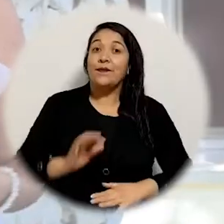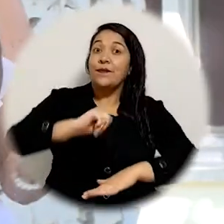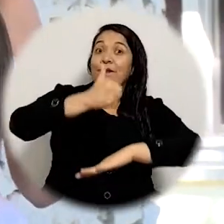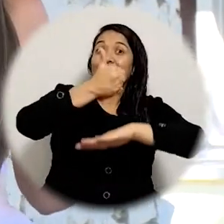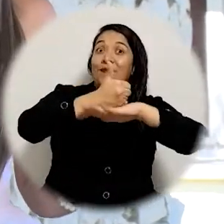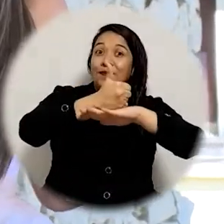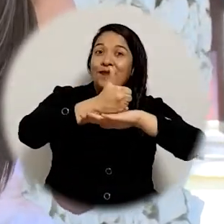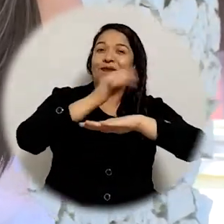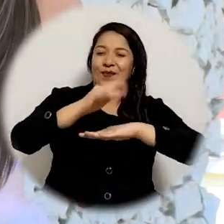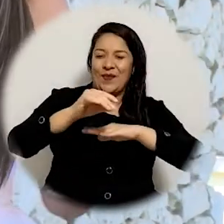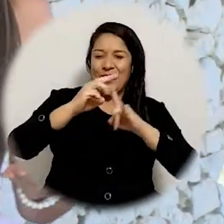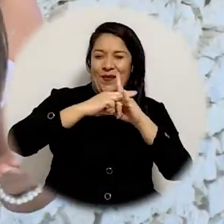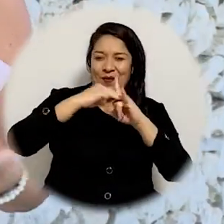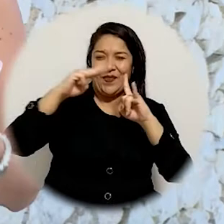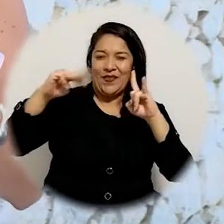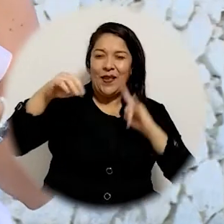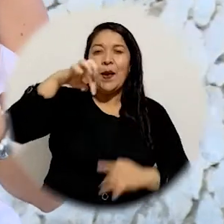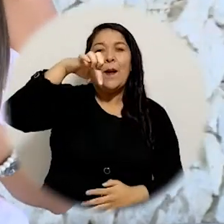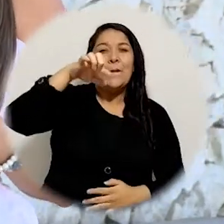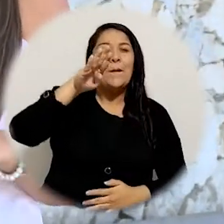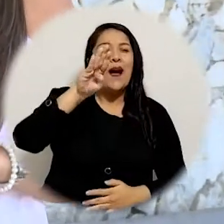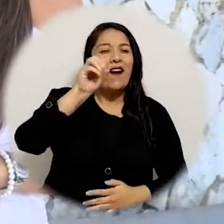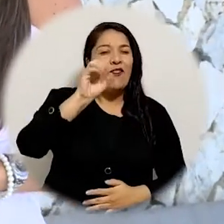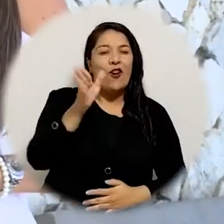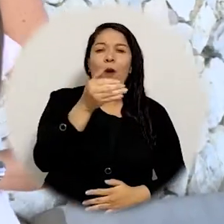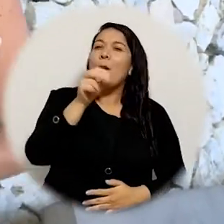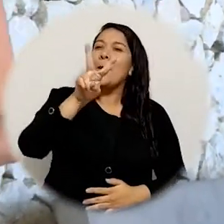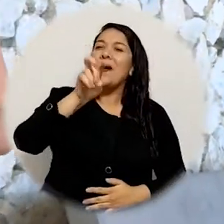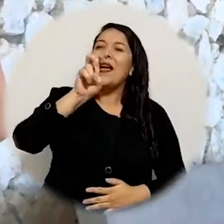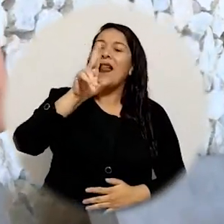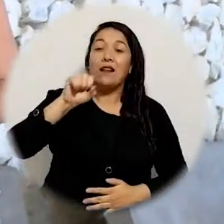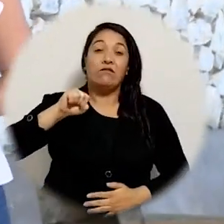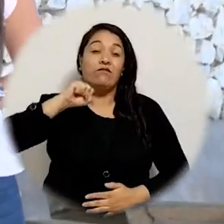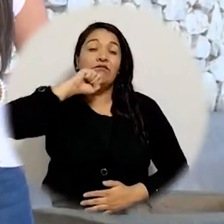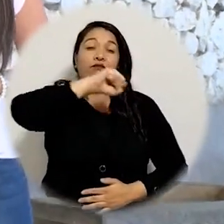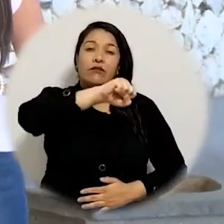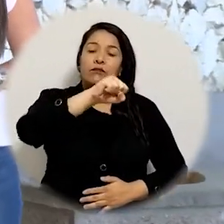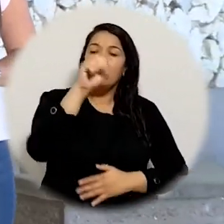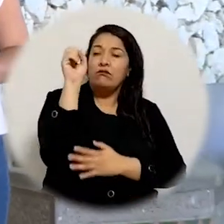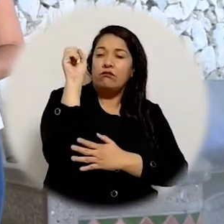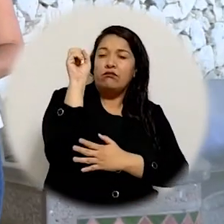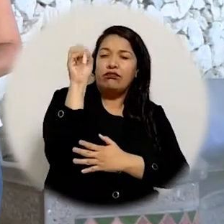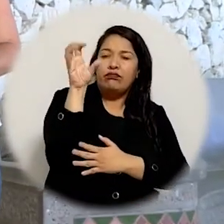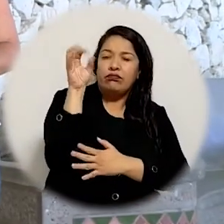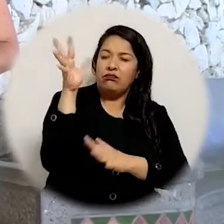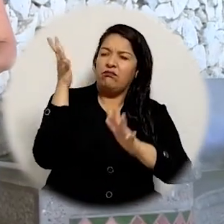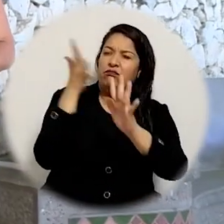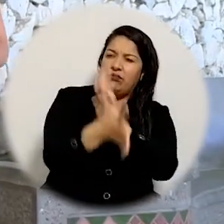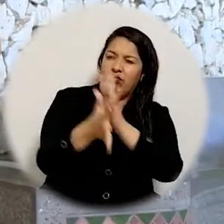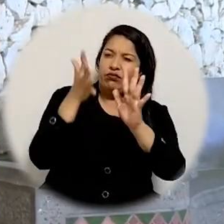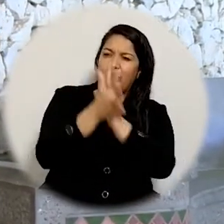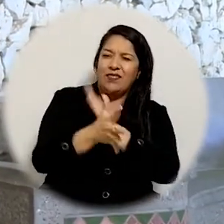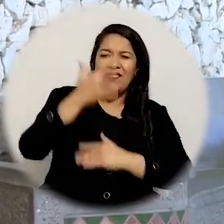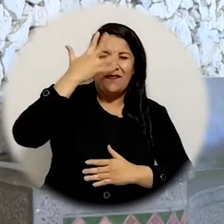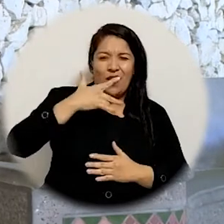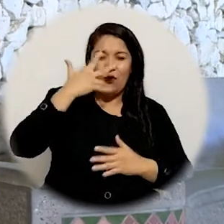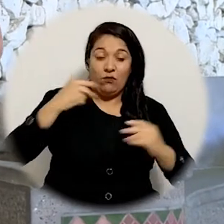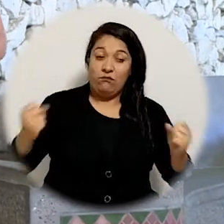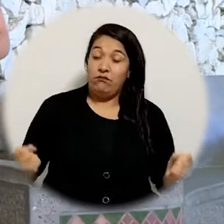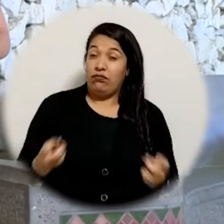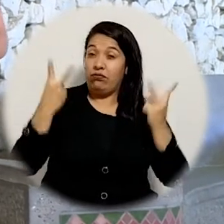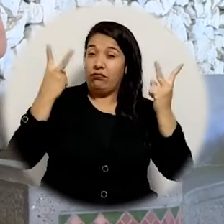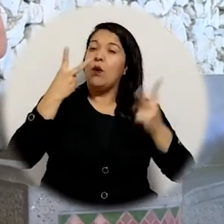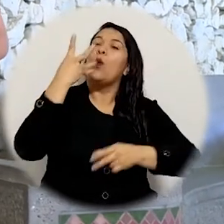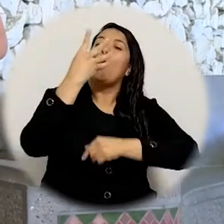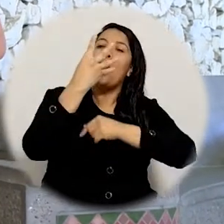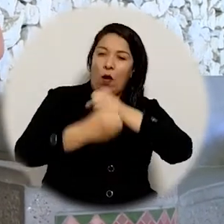el rector de la universidad del magdalena doctor pablo vera salazar a través de una exposición transmitida por facebook live rindió cuentas de los